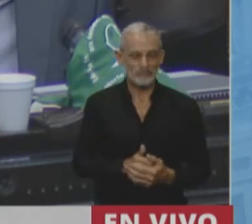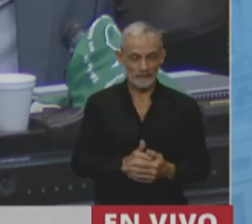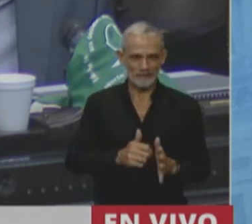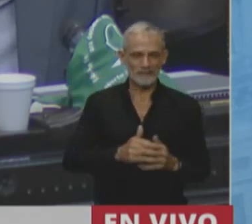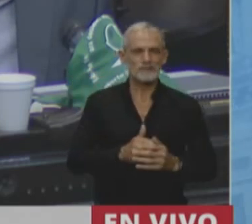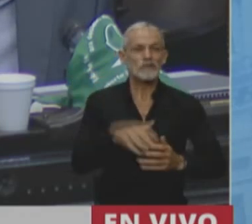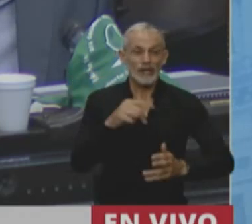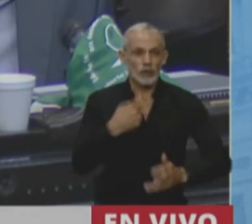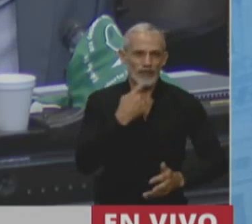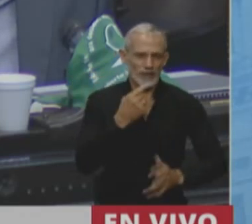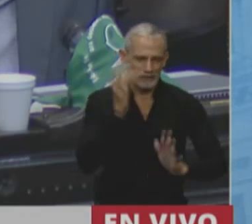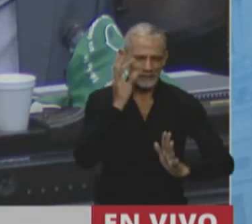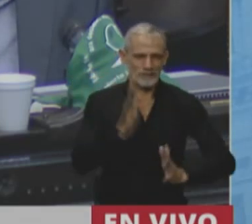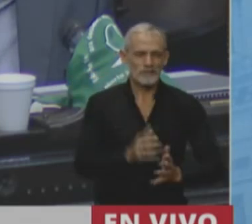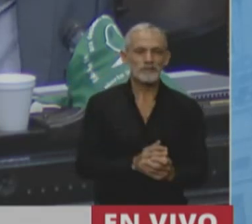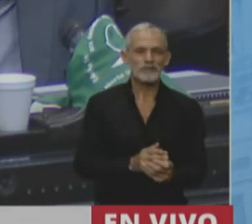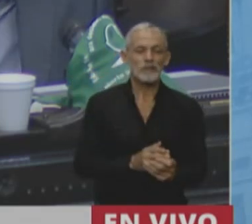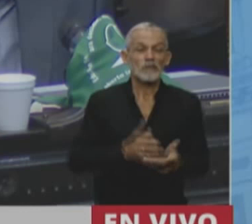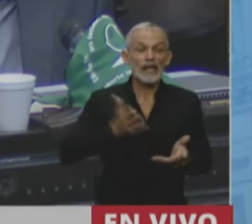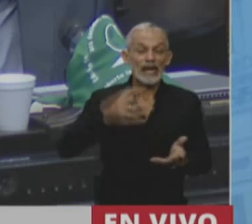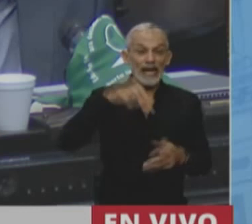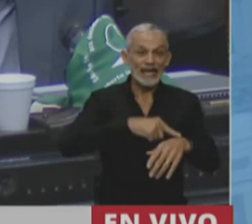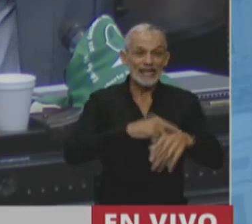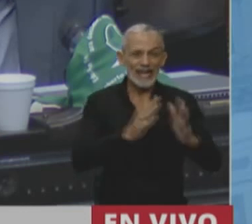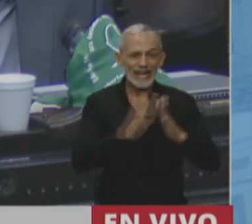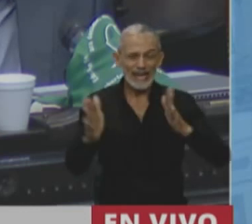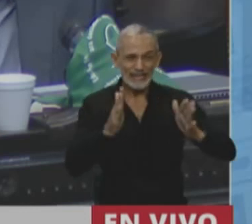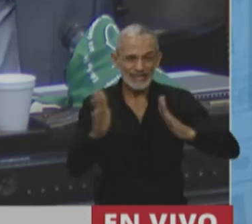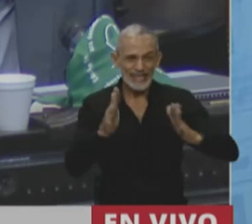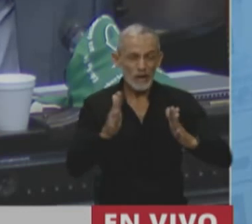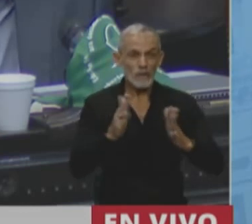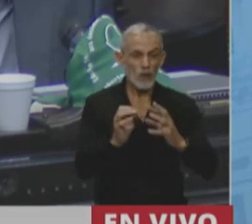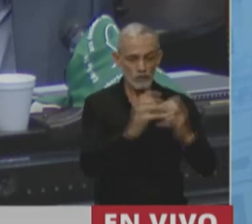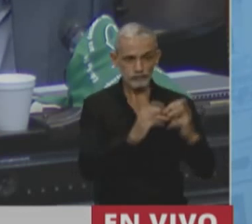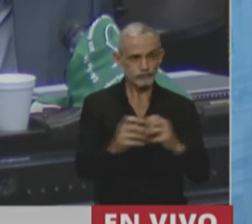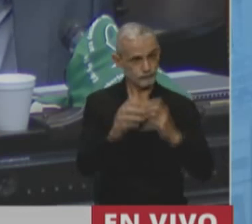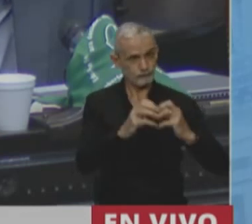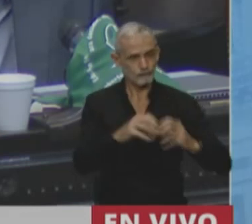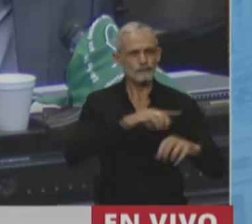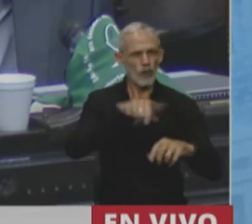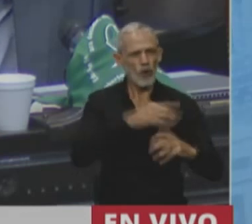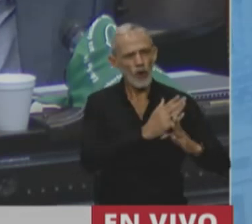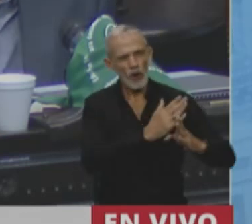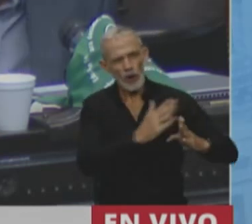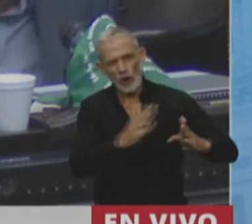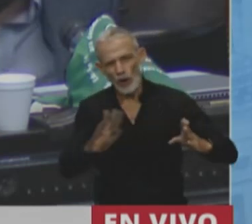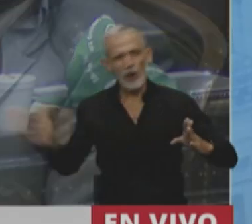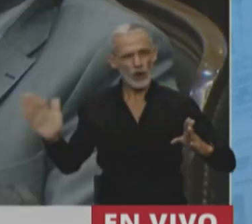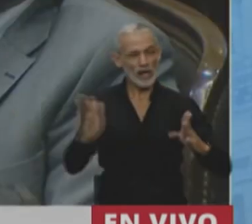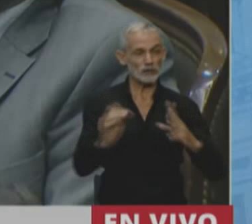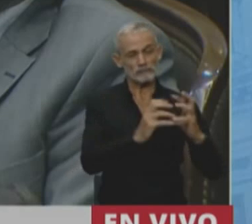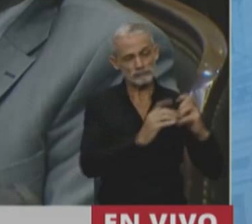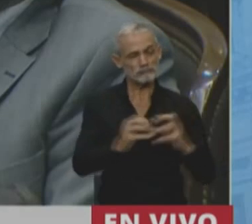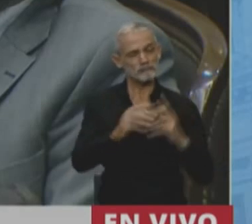Entonces digo, bueno, en este tiempo, en este tratamiento, en estas horas que hemos estado